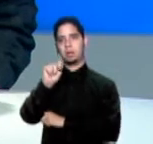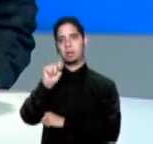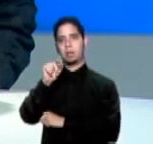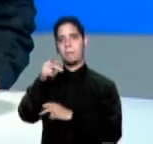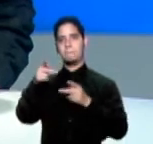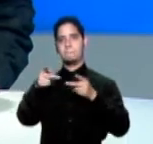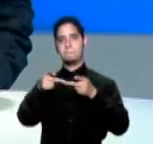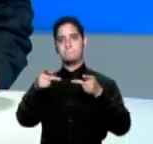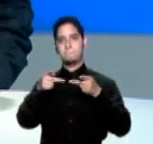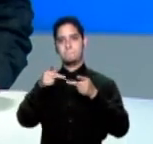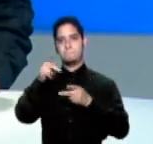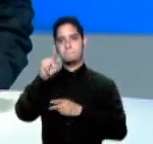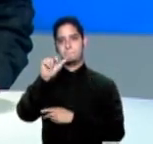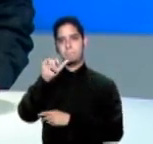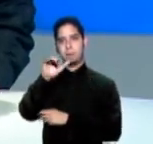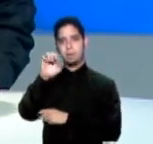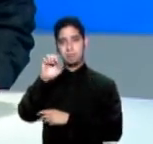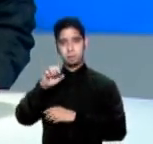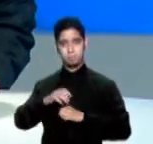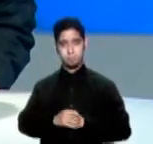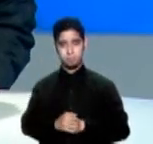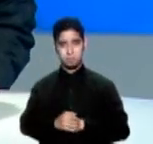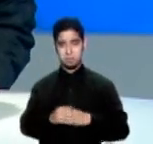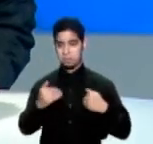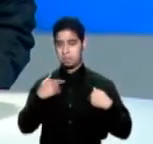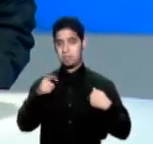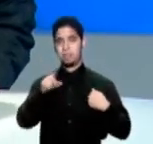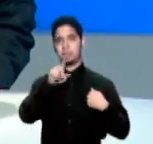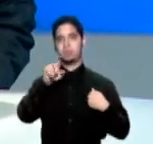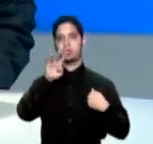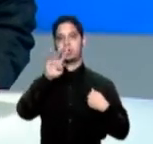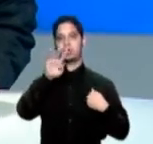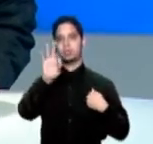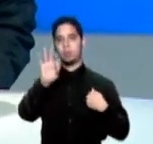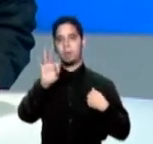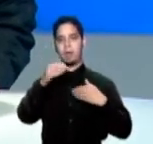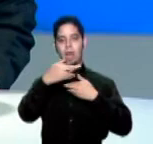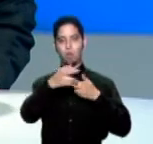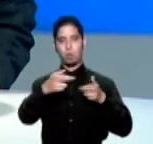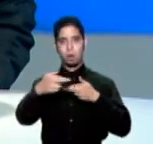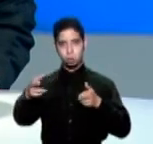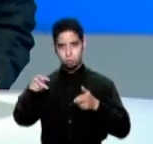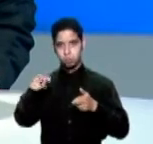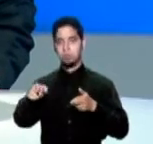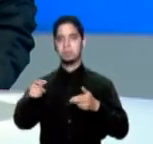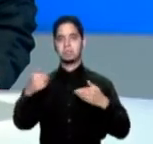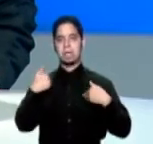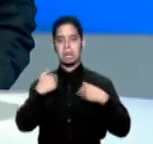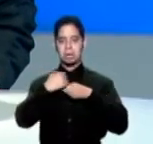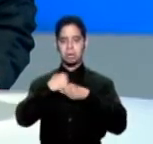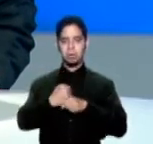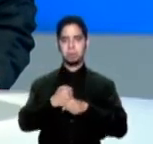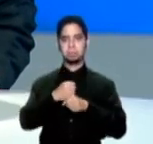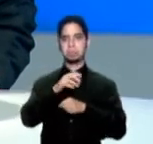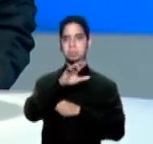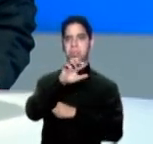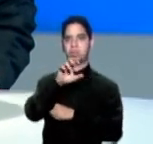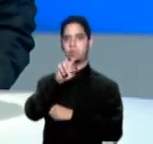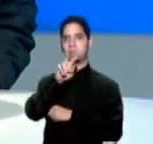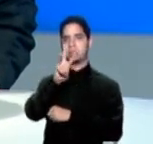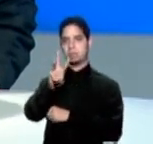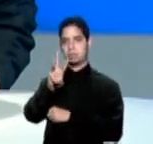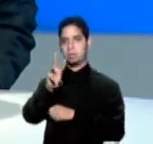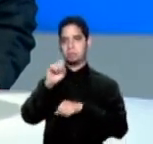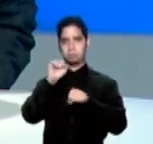padilla indicó que la hospedería que cuenta con 149 habitaciones ha generado 526 empleos directos e indirectos y que con esta